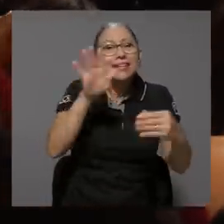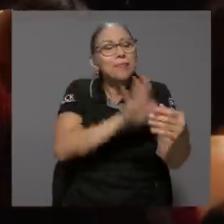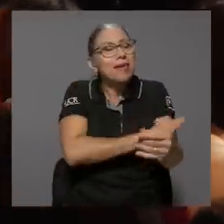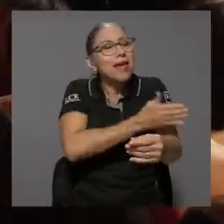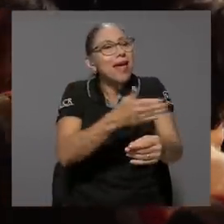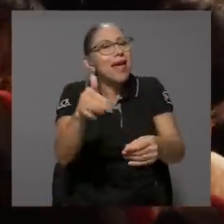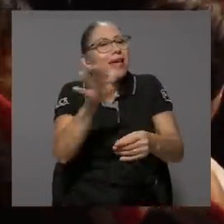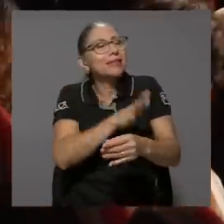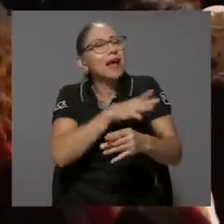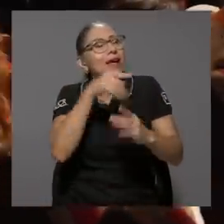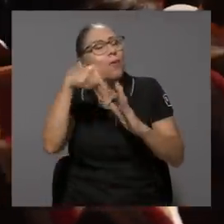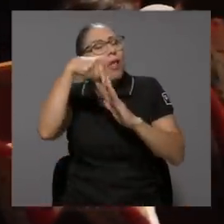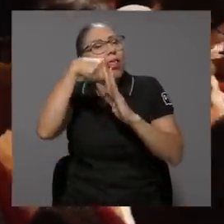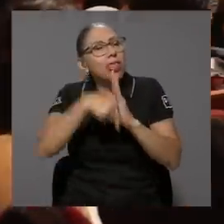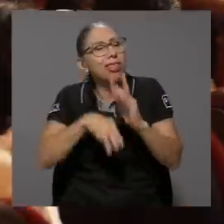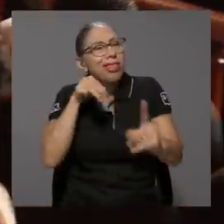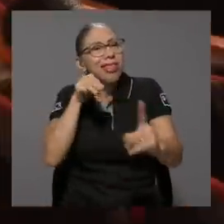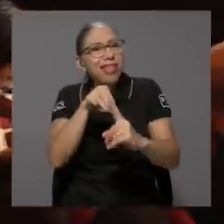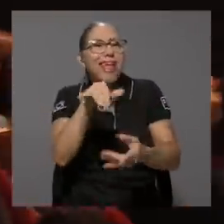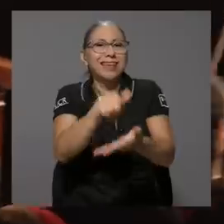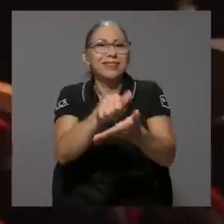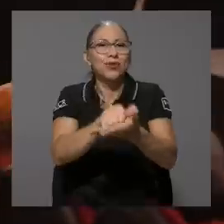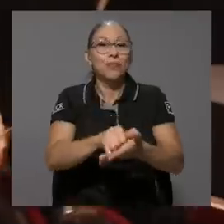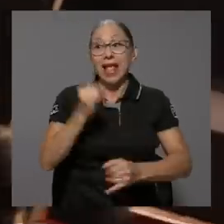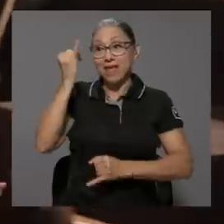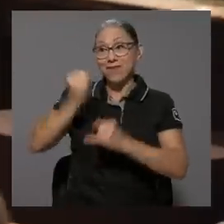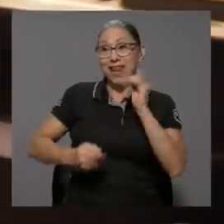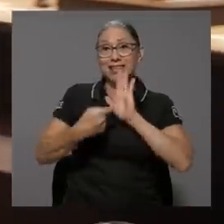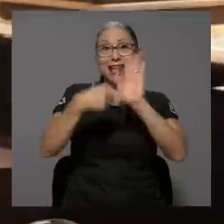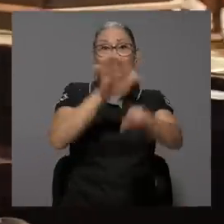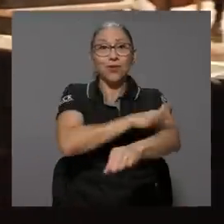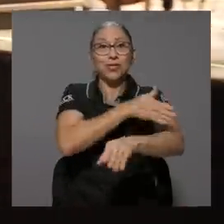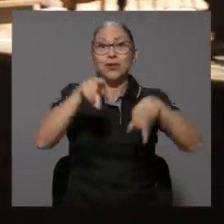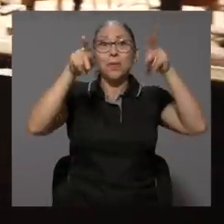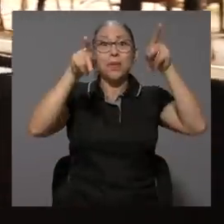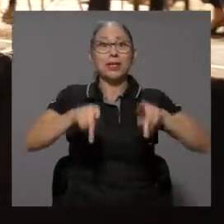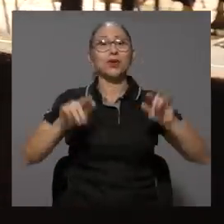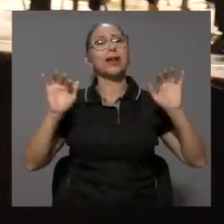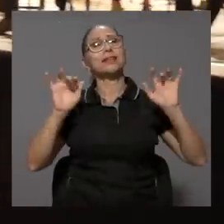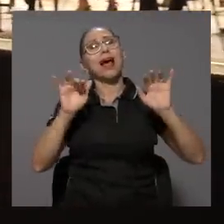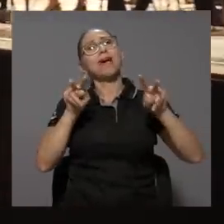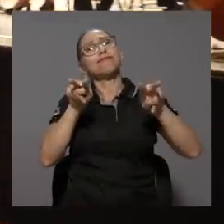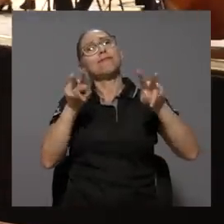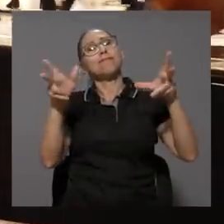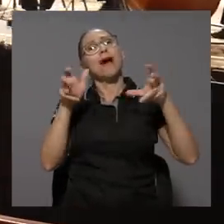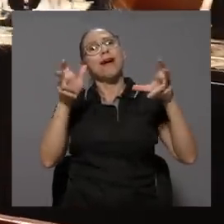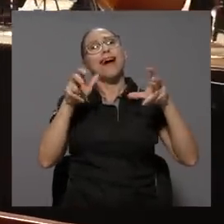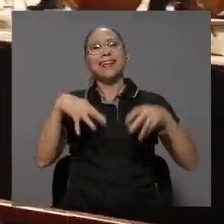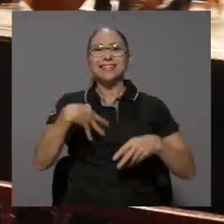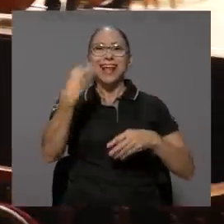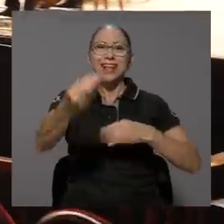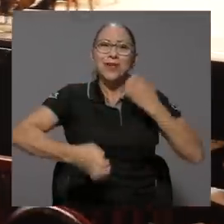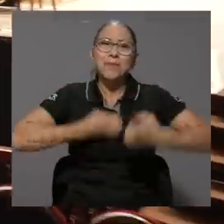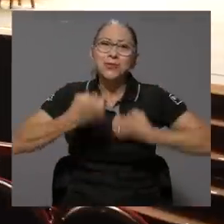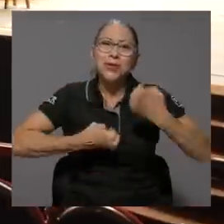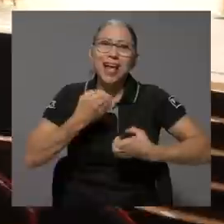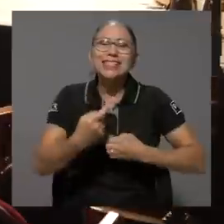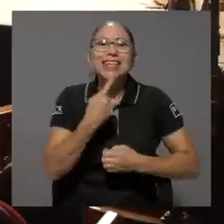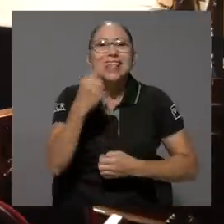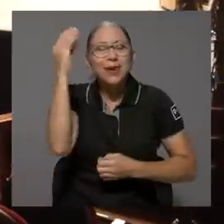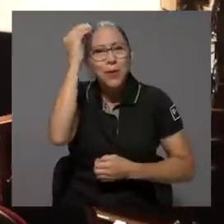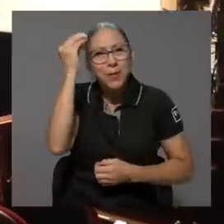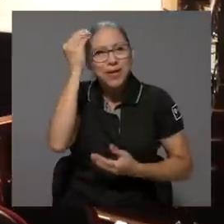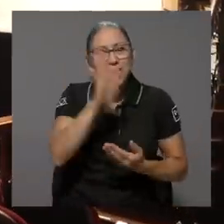pieza precisamente se trata de eso. Al finalizar el concierto, los asistentes salieron muy emocionados y dieron sus